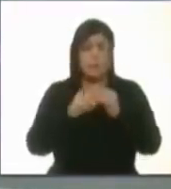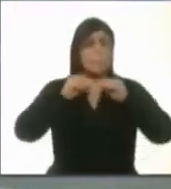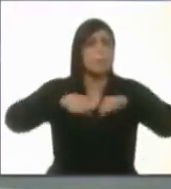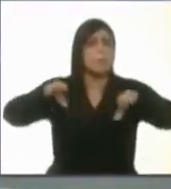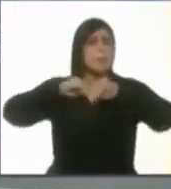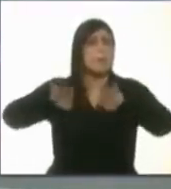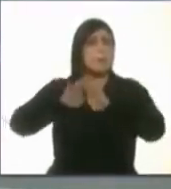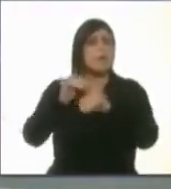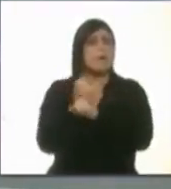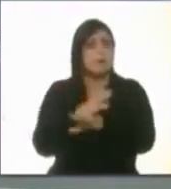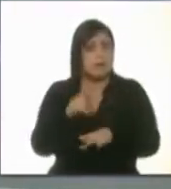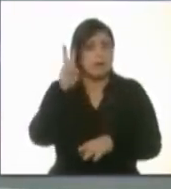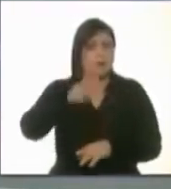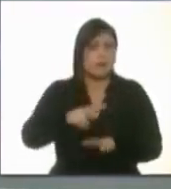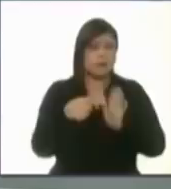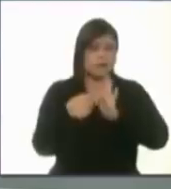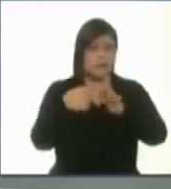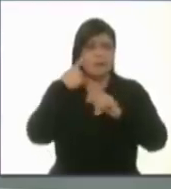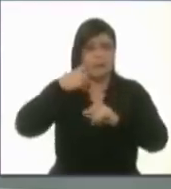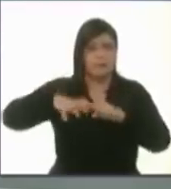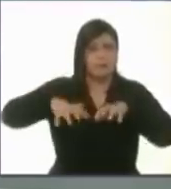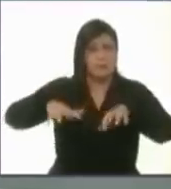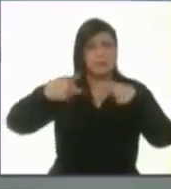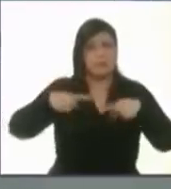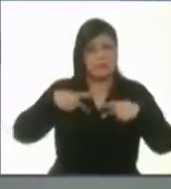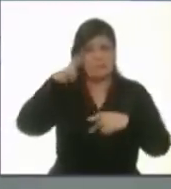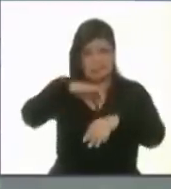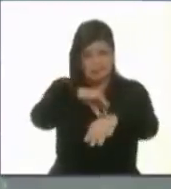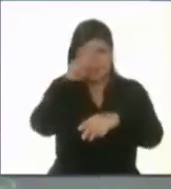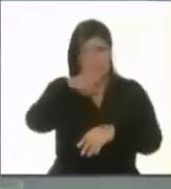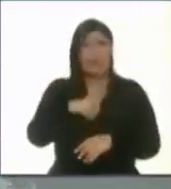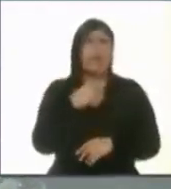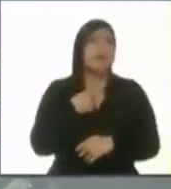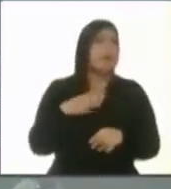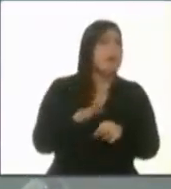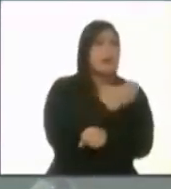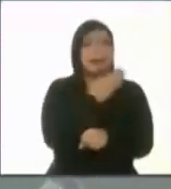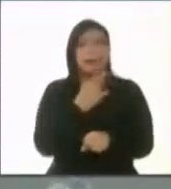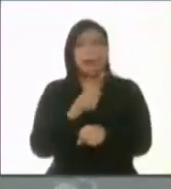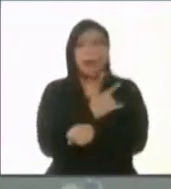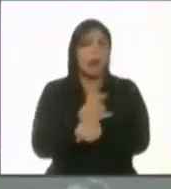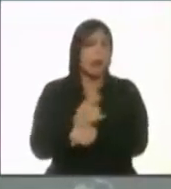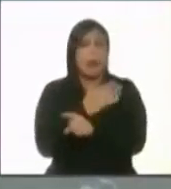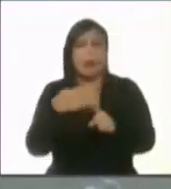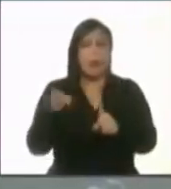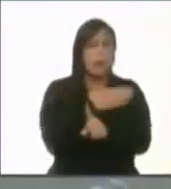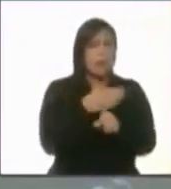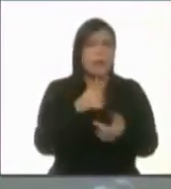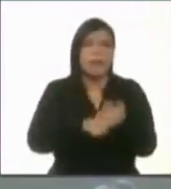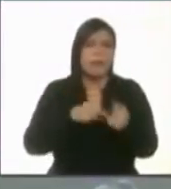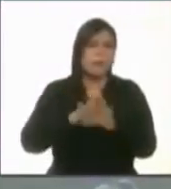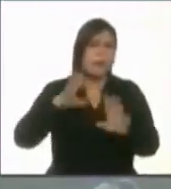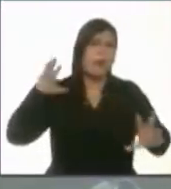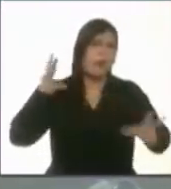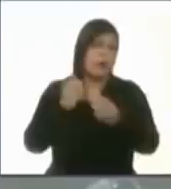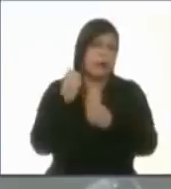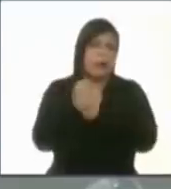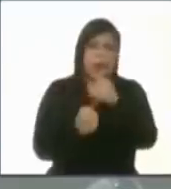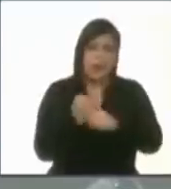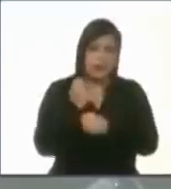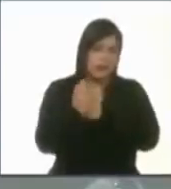ciudadanos, pero una información real, no como lo han hecho durante tantos años nuestros gobiernos